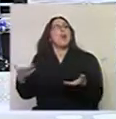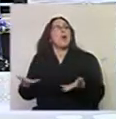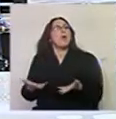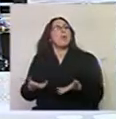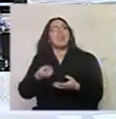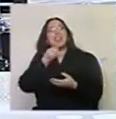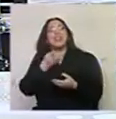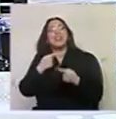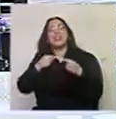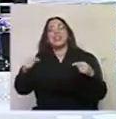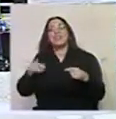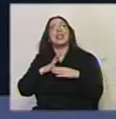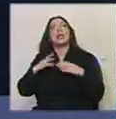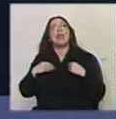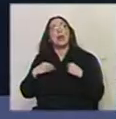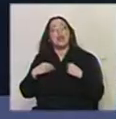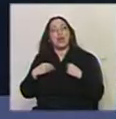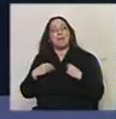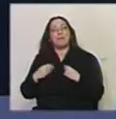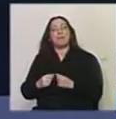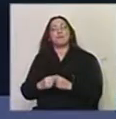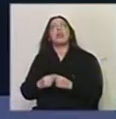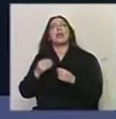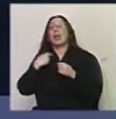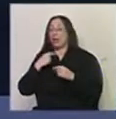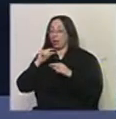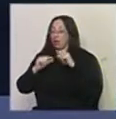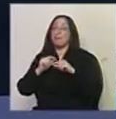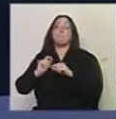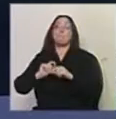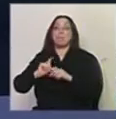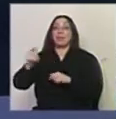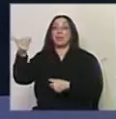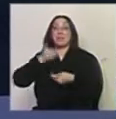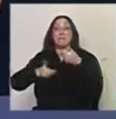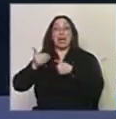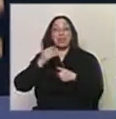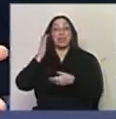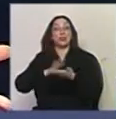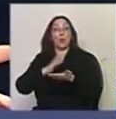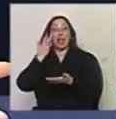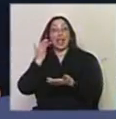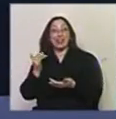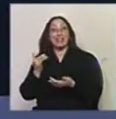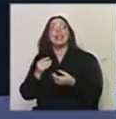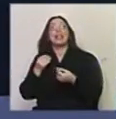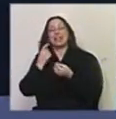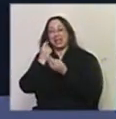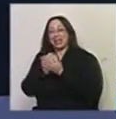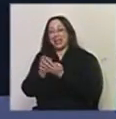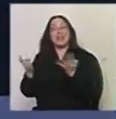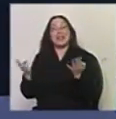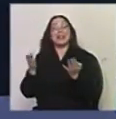las distintas escuelas de formación artística? Y tenemos cada vez mayor la demanda y por la visibilidad que tienen los elencos claramente